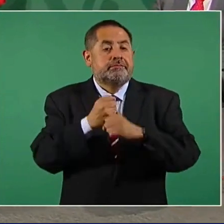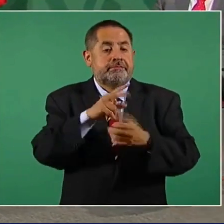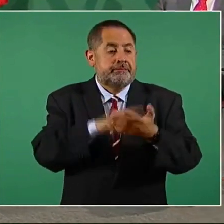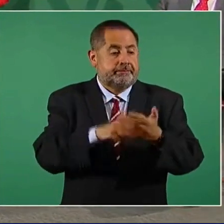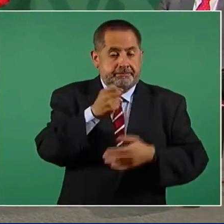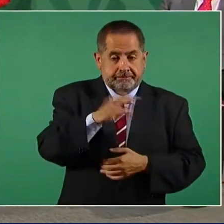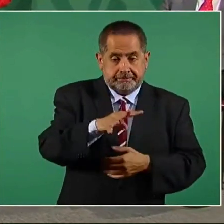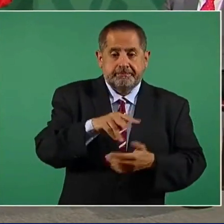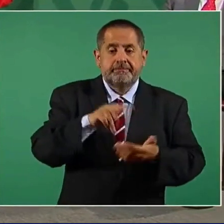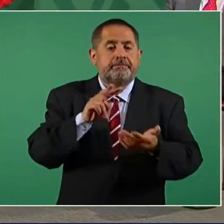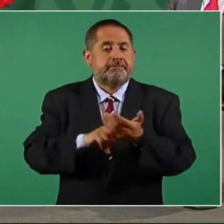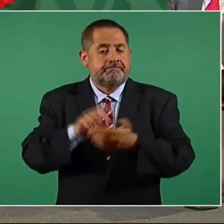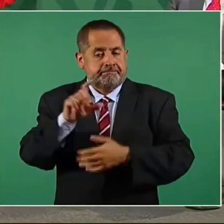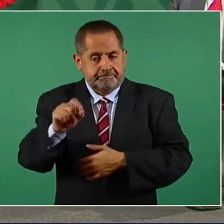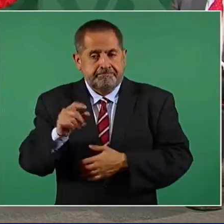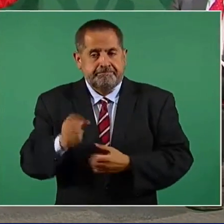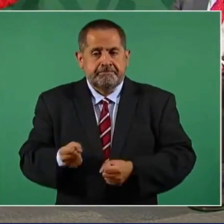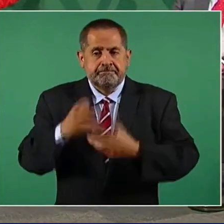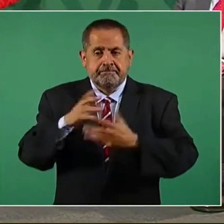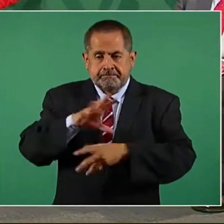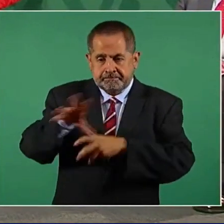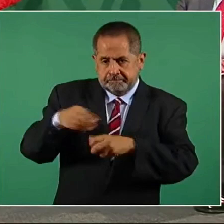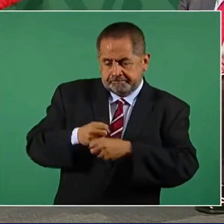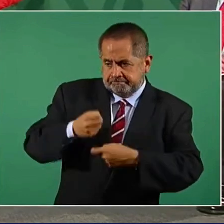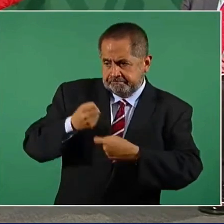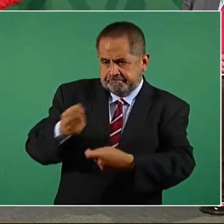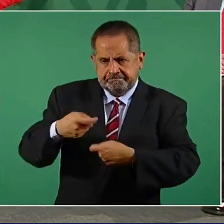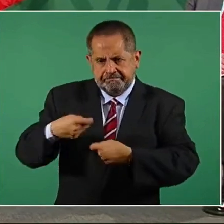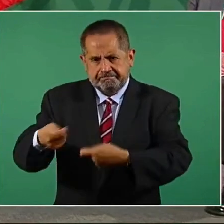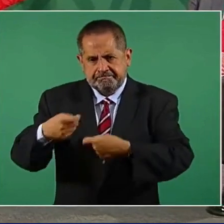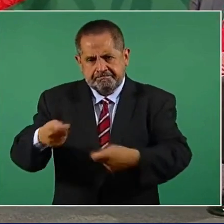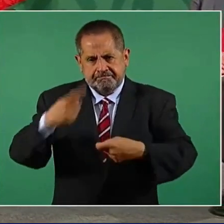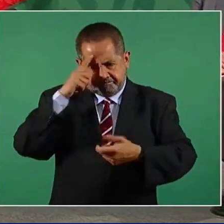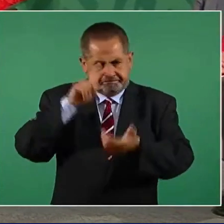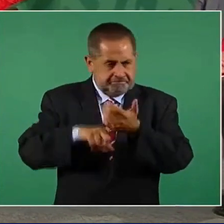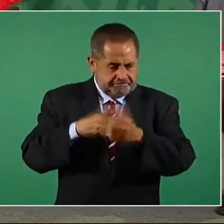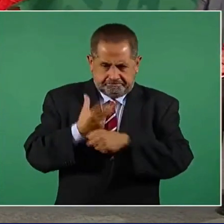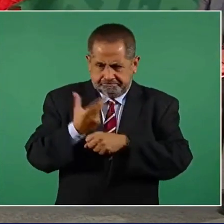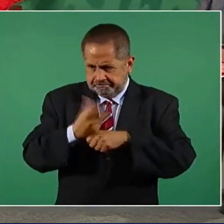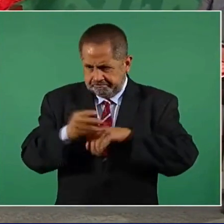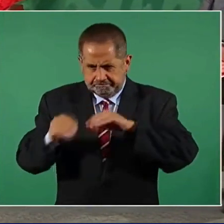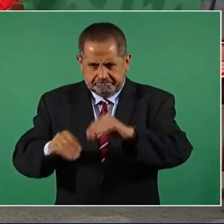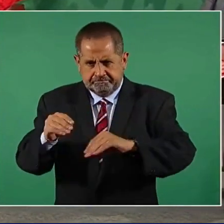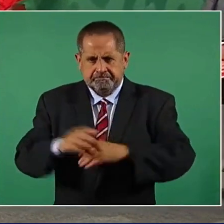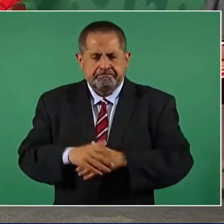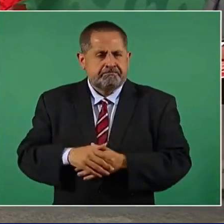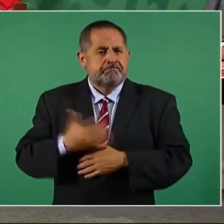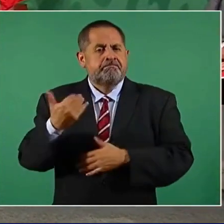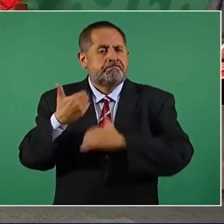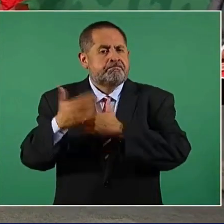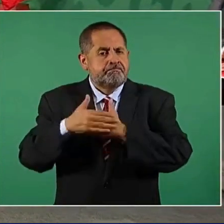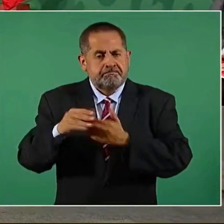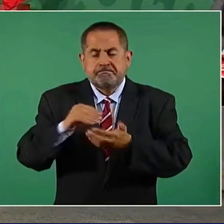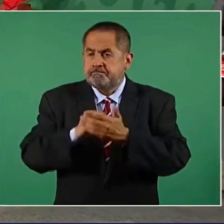20, lo que se está ejerciendo este año para mantenimiento y lo que vamos a seguir